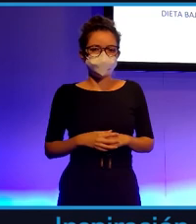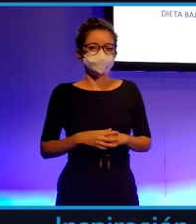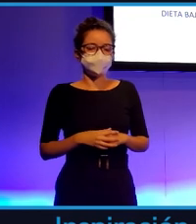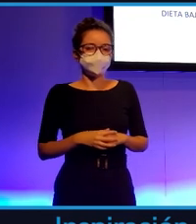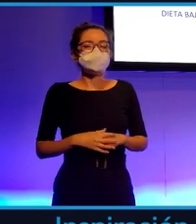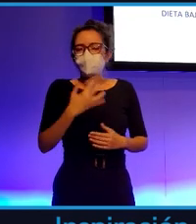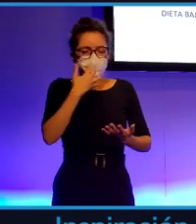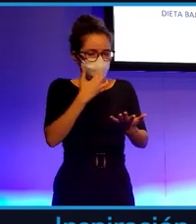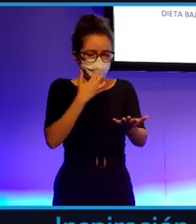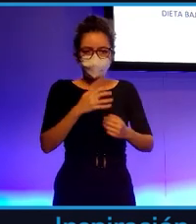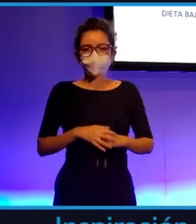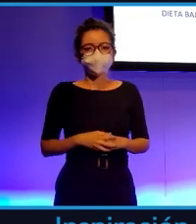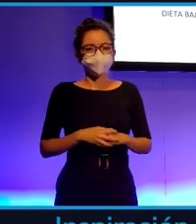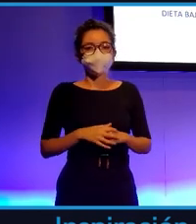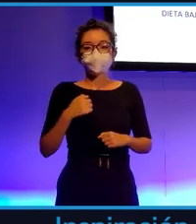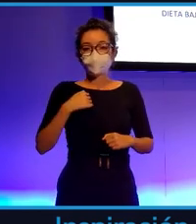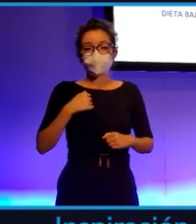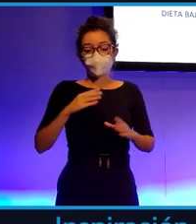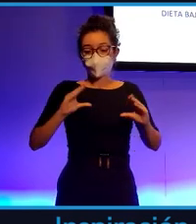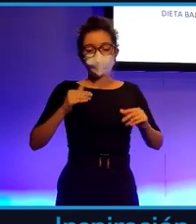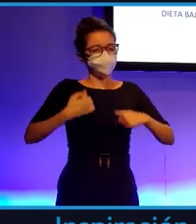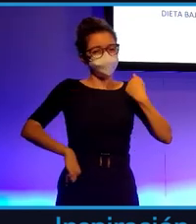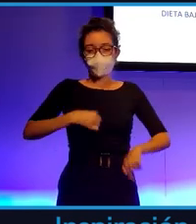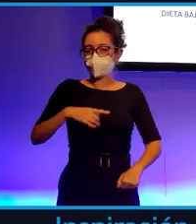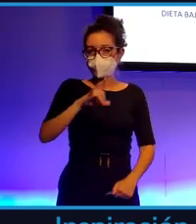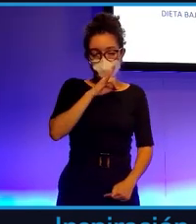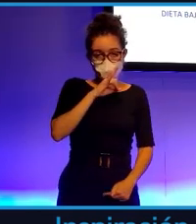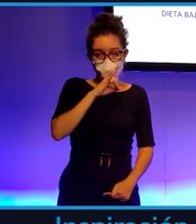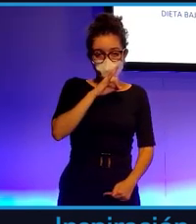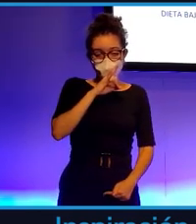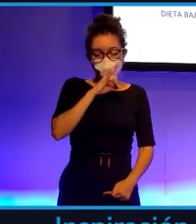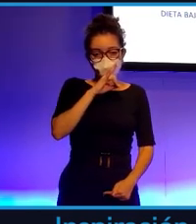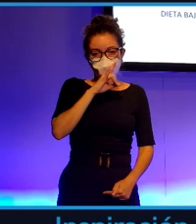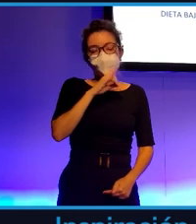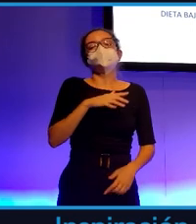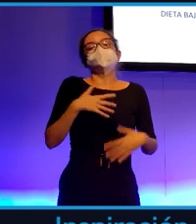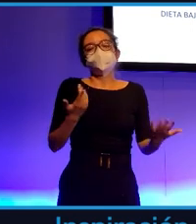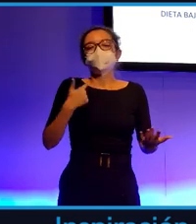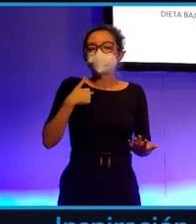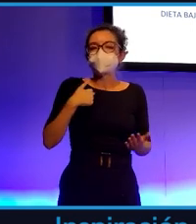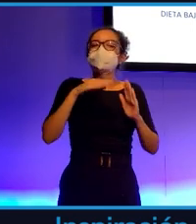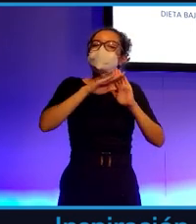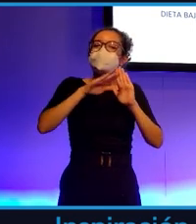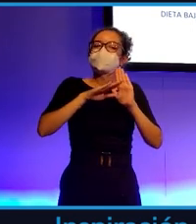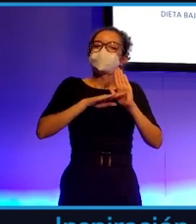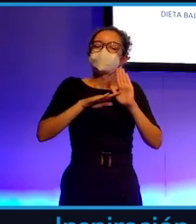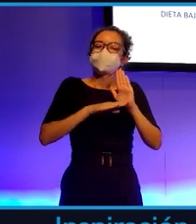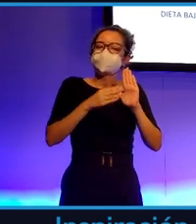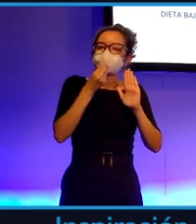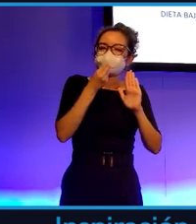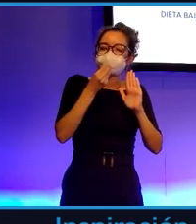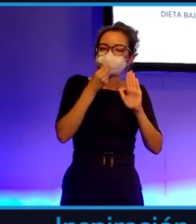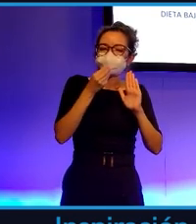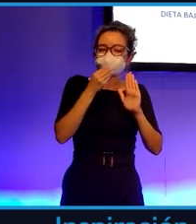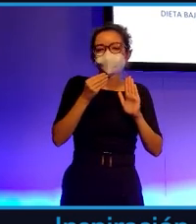si yo sé que no metabolizo bien las grasas, quizá voy a necesitar modificar mi dieta a una dieta alta en